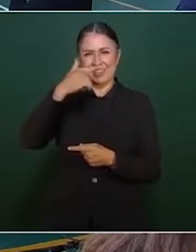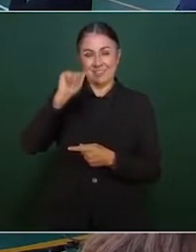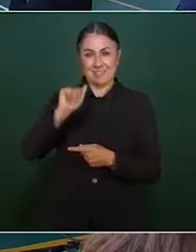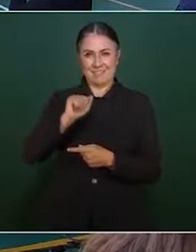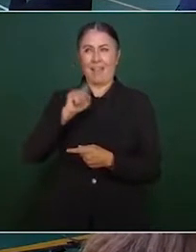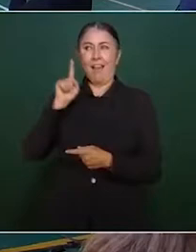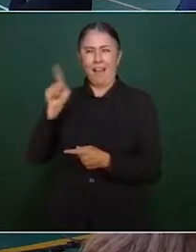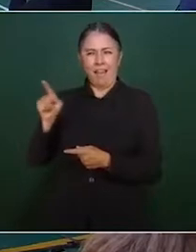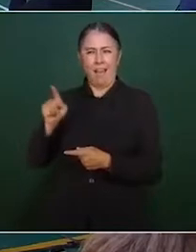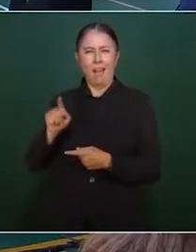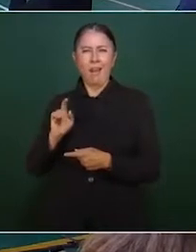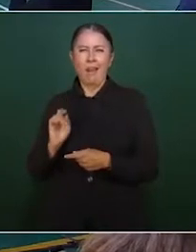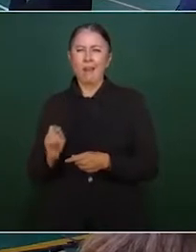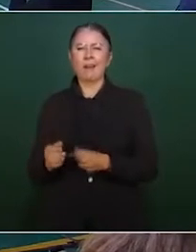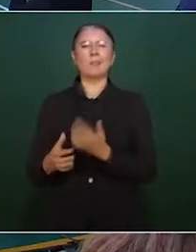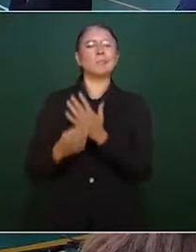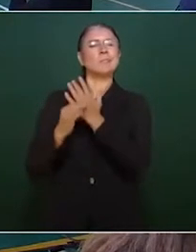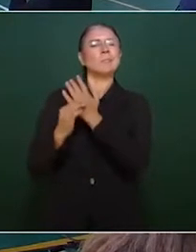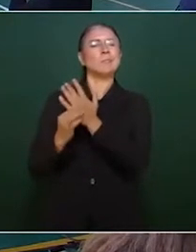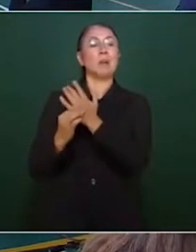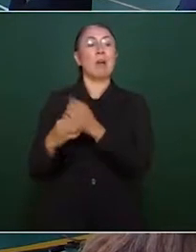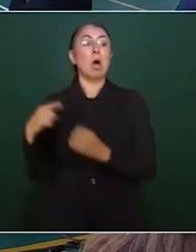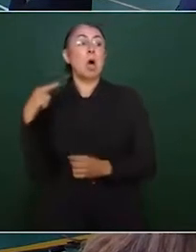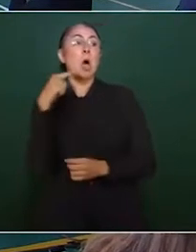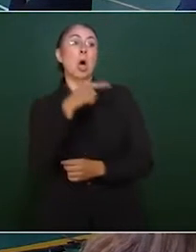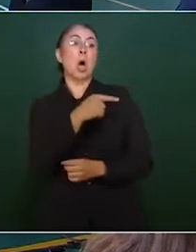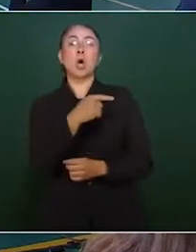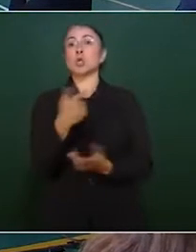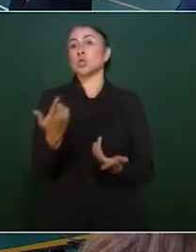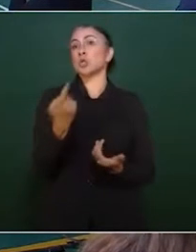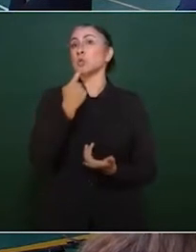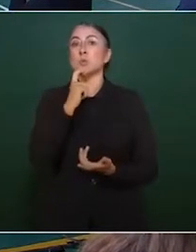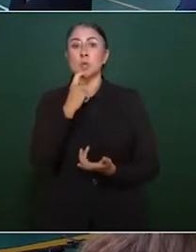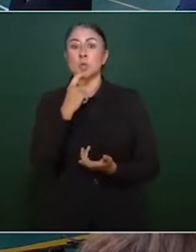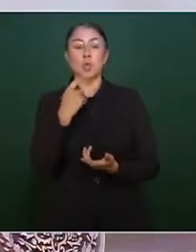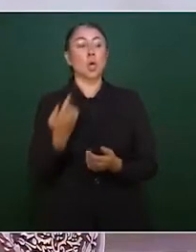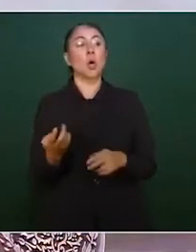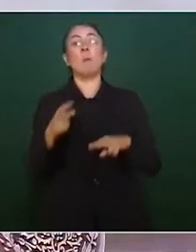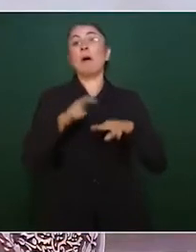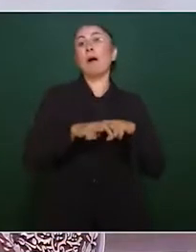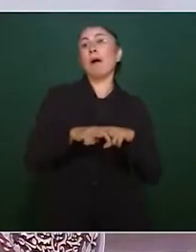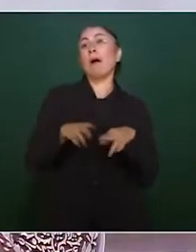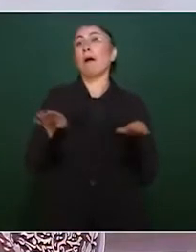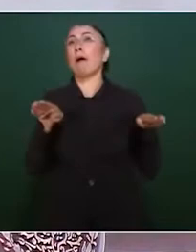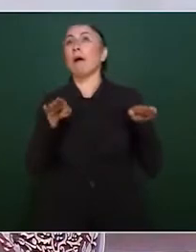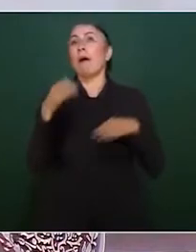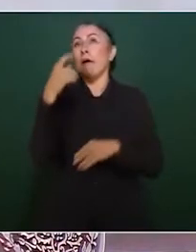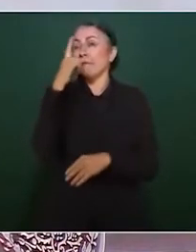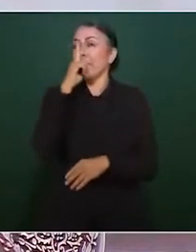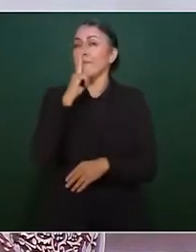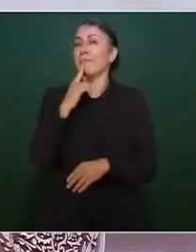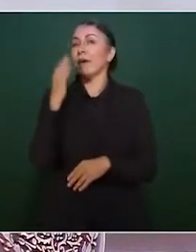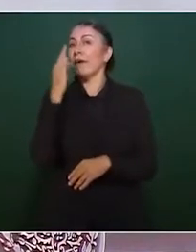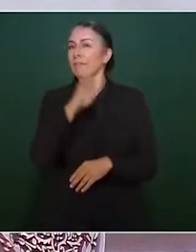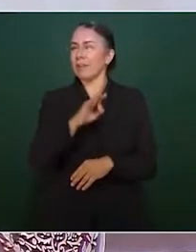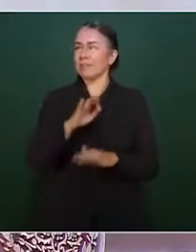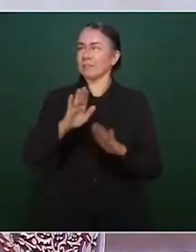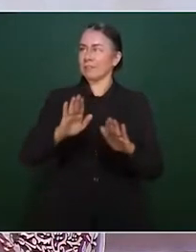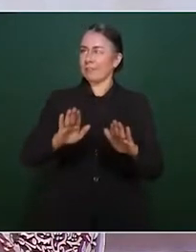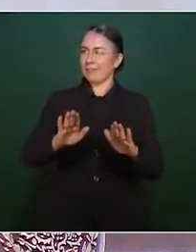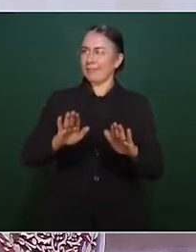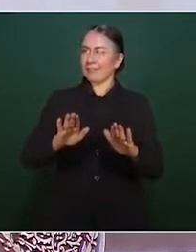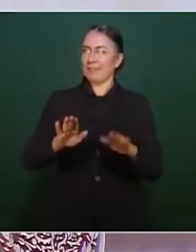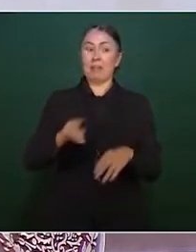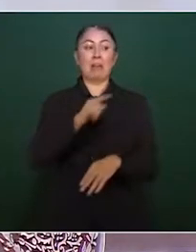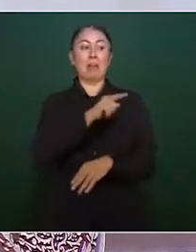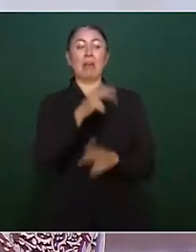simulador y lo dio como real. Así la 4T y todos felices, el vagón ni